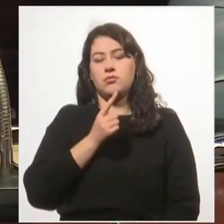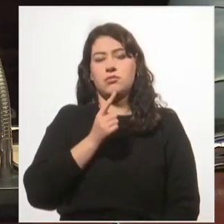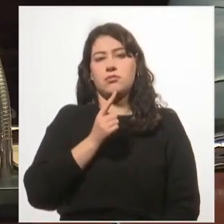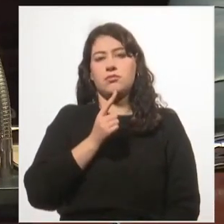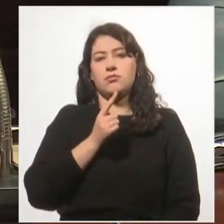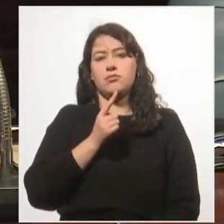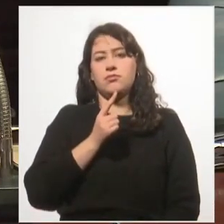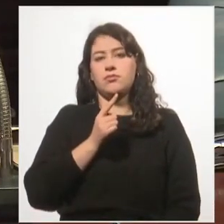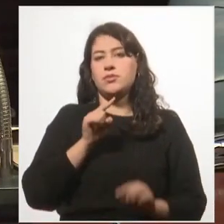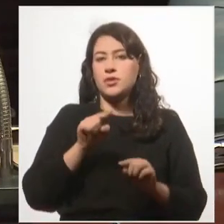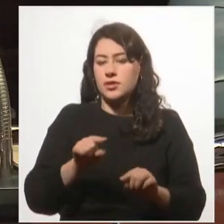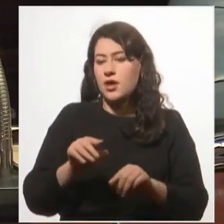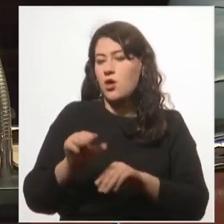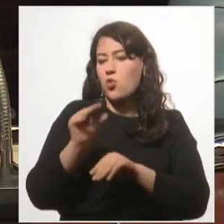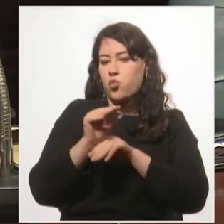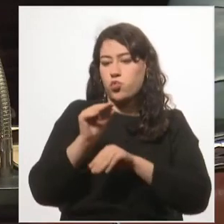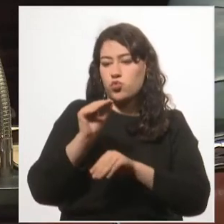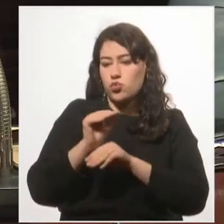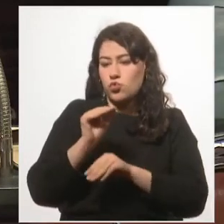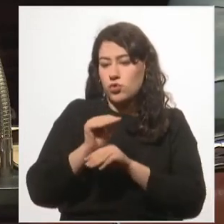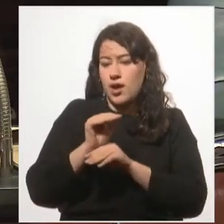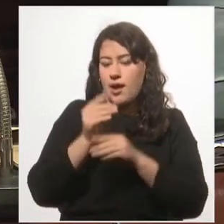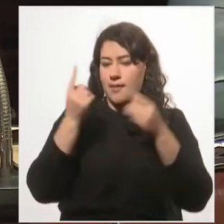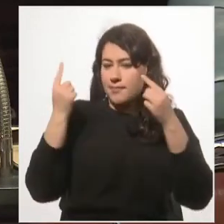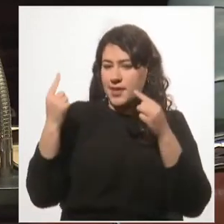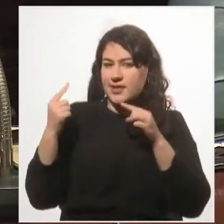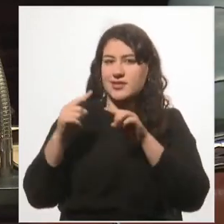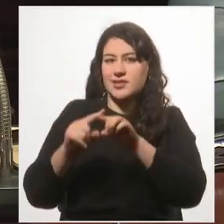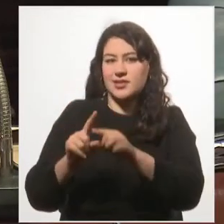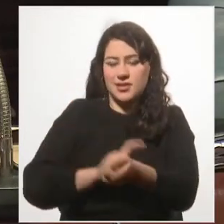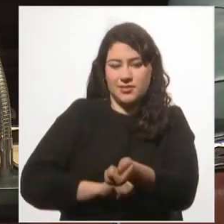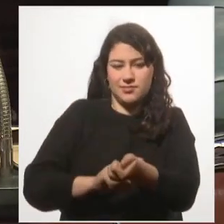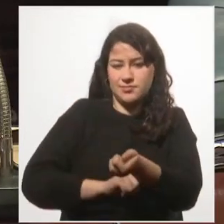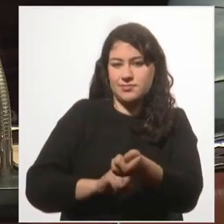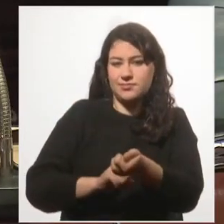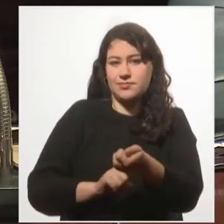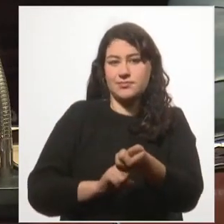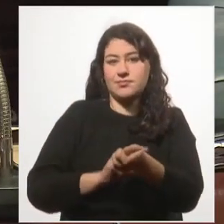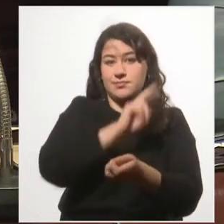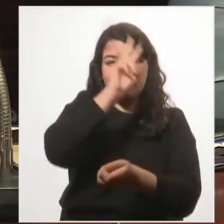y de esta cultura mestiza que tiene Hispanoamérica.